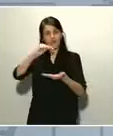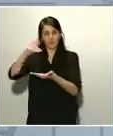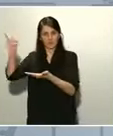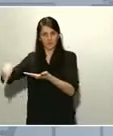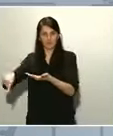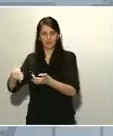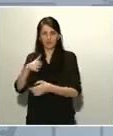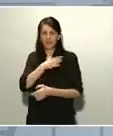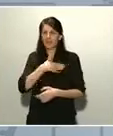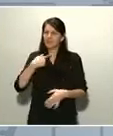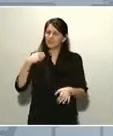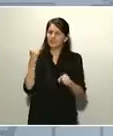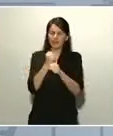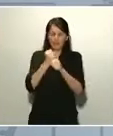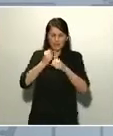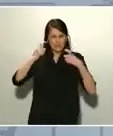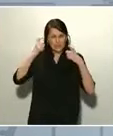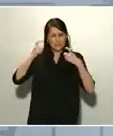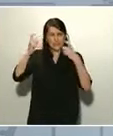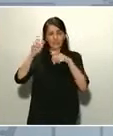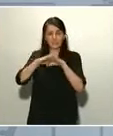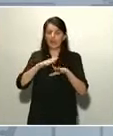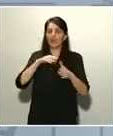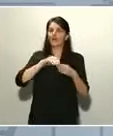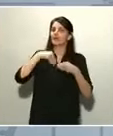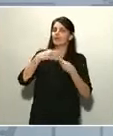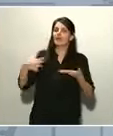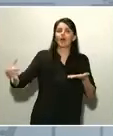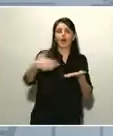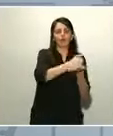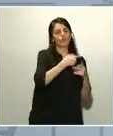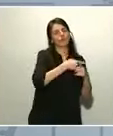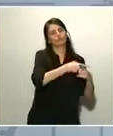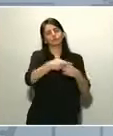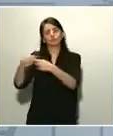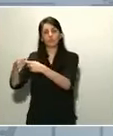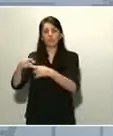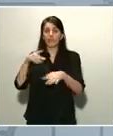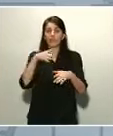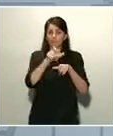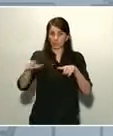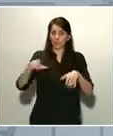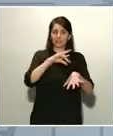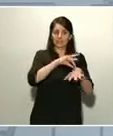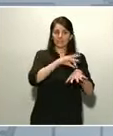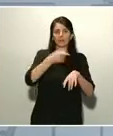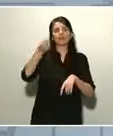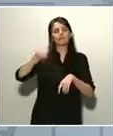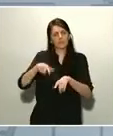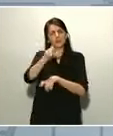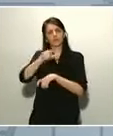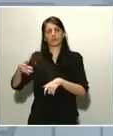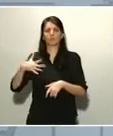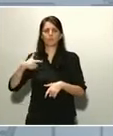garantizar ese suministro de materiales tanto a los enfermos como también a quienes están en primera línea al Sistema Nacional de Salud.